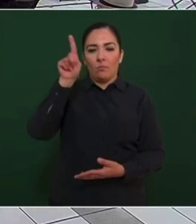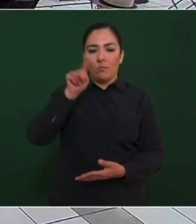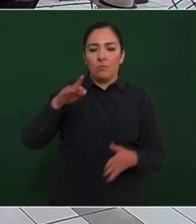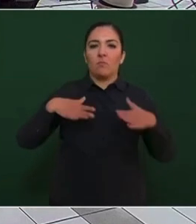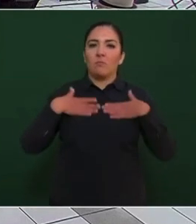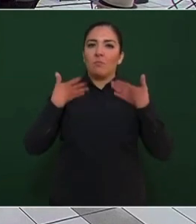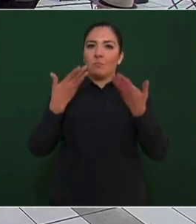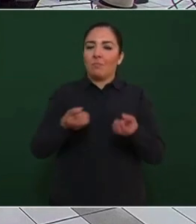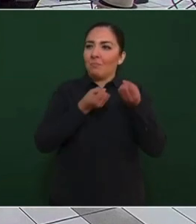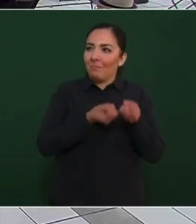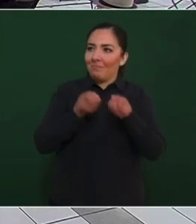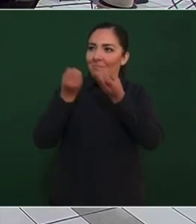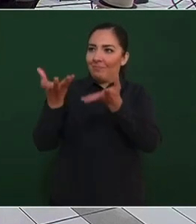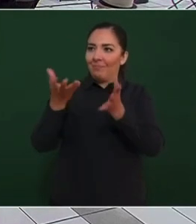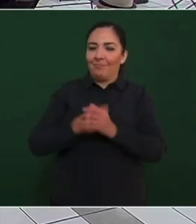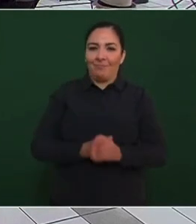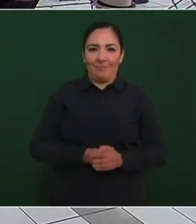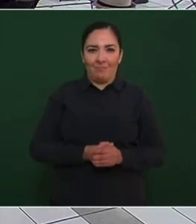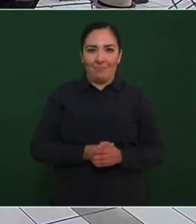A ver, ven.